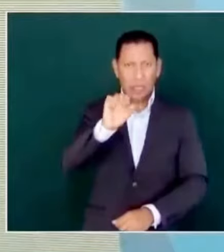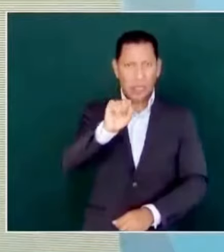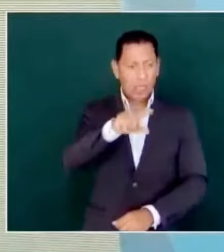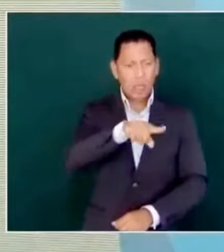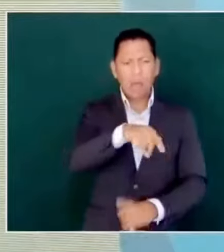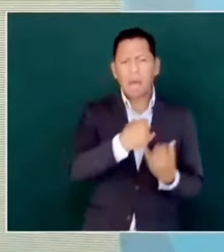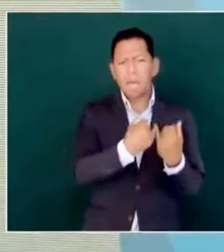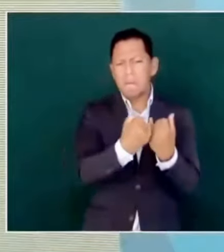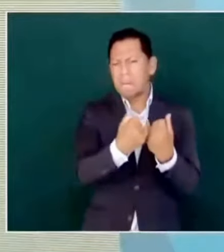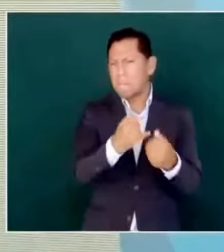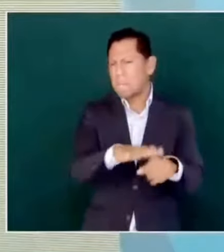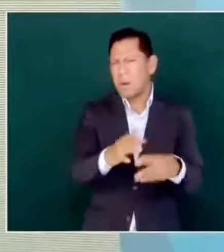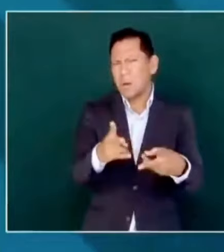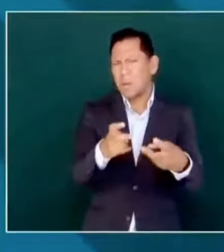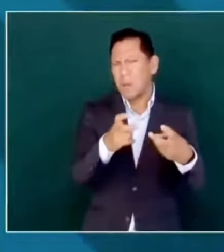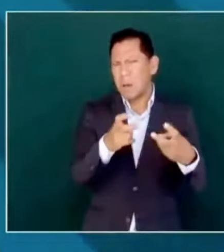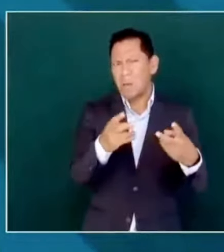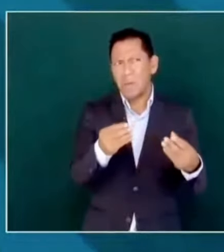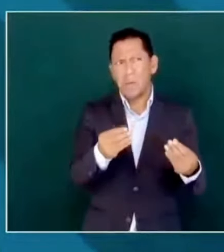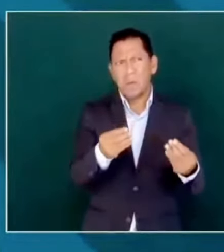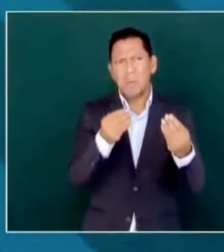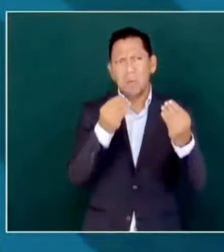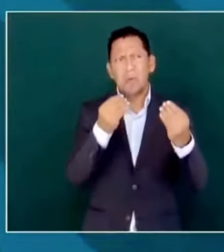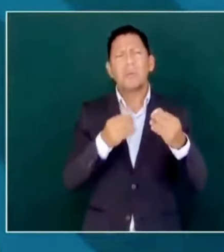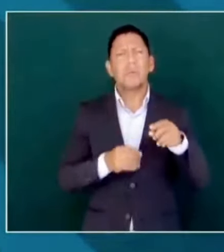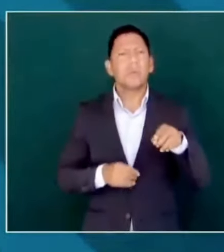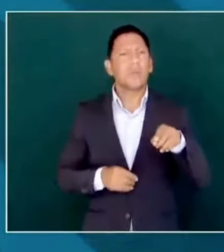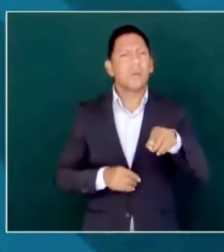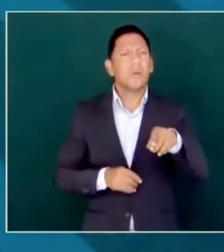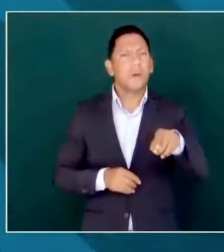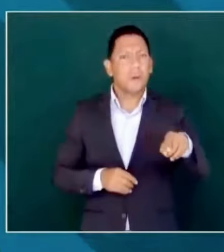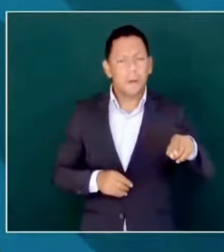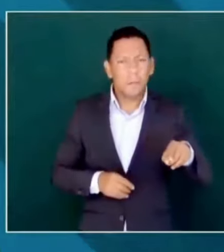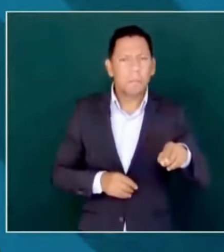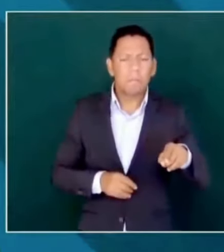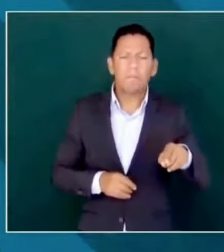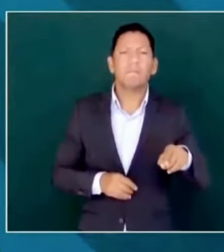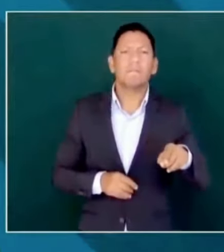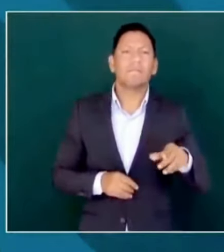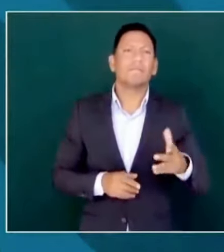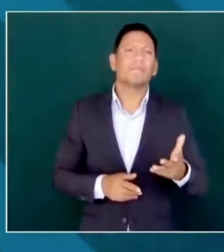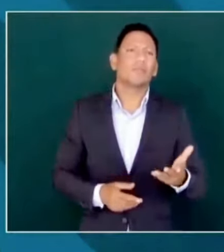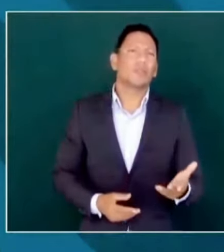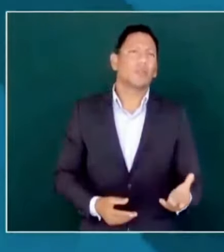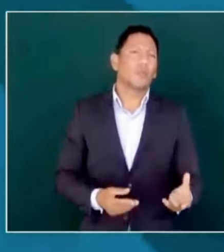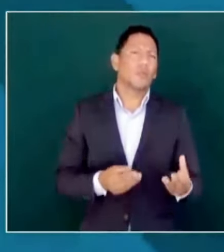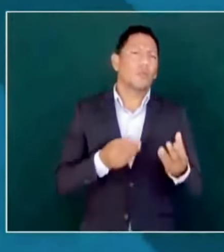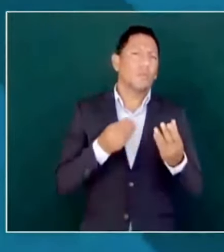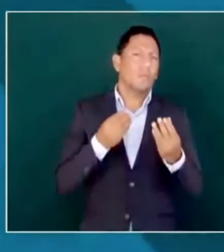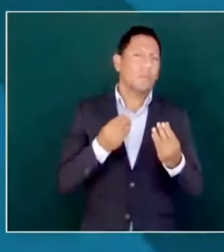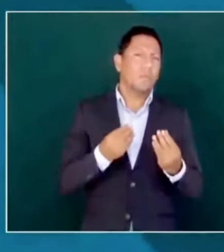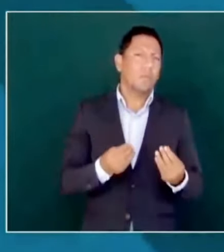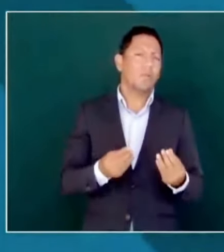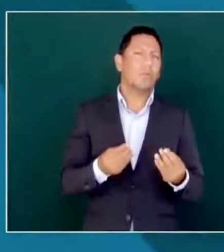los que demostraron con mayor transparencia